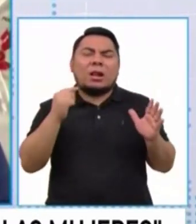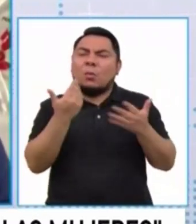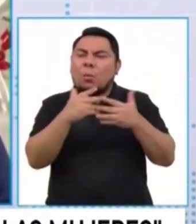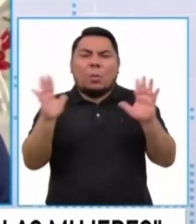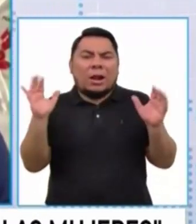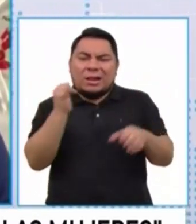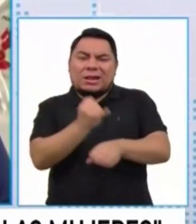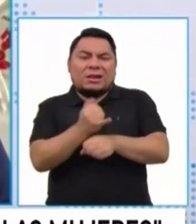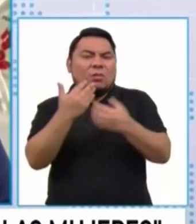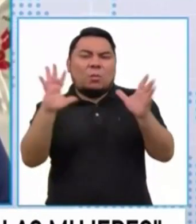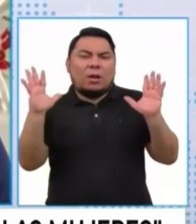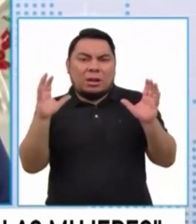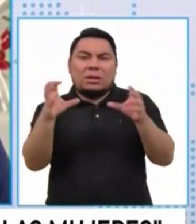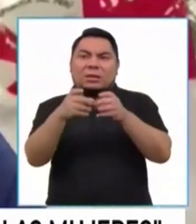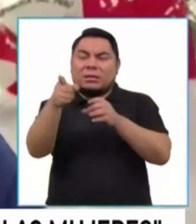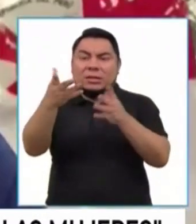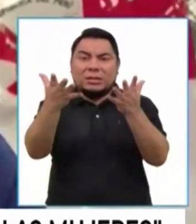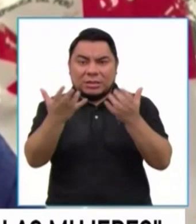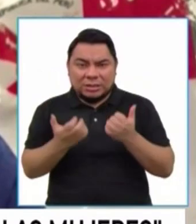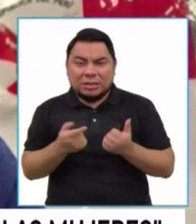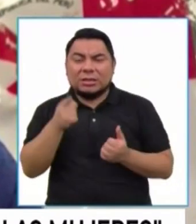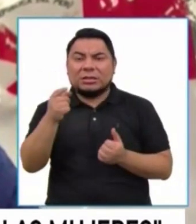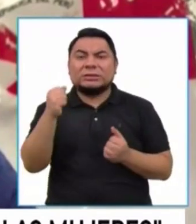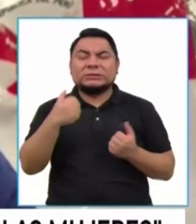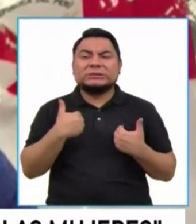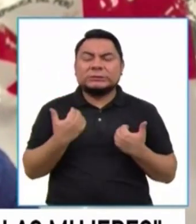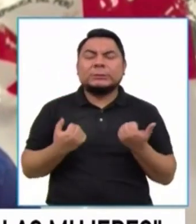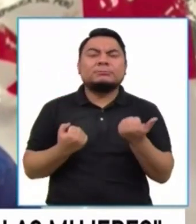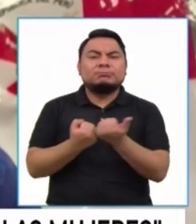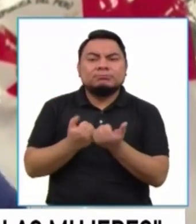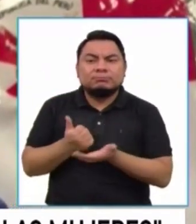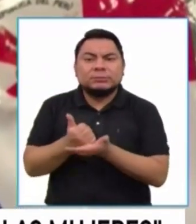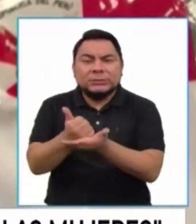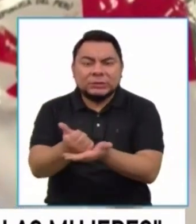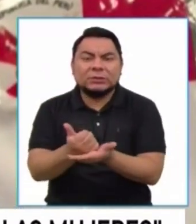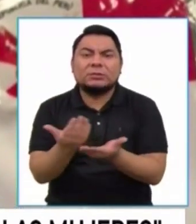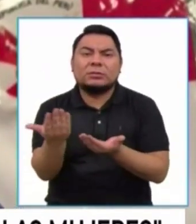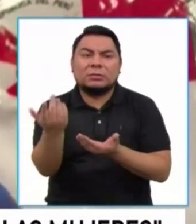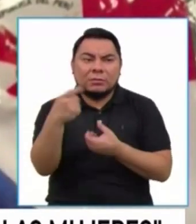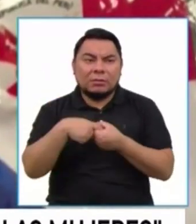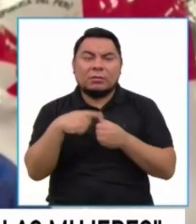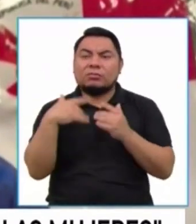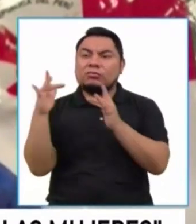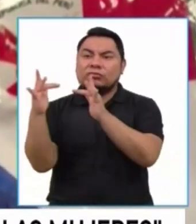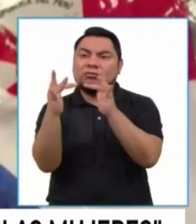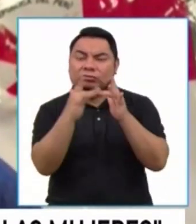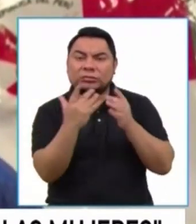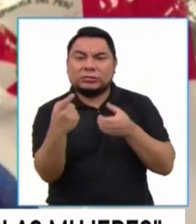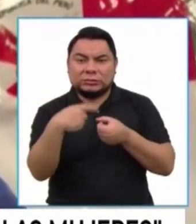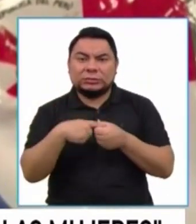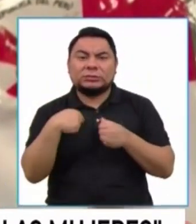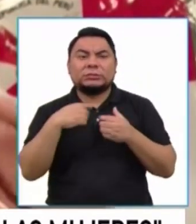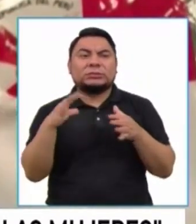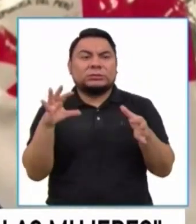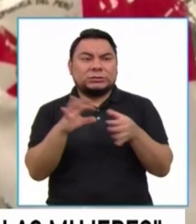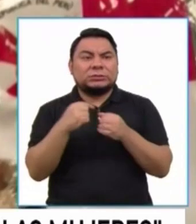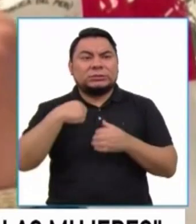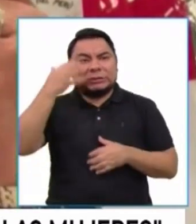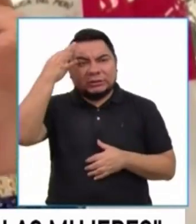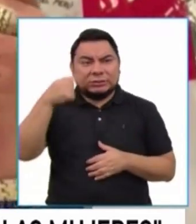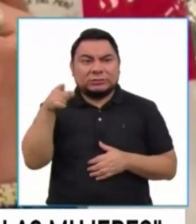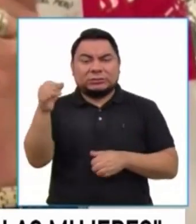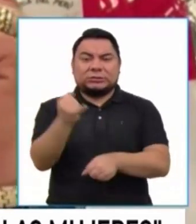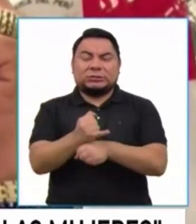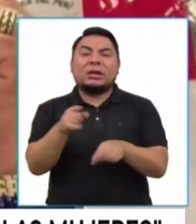A todas ellas que tienen con su feligresía, pues, un contacto. Creemos que ellas